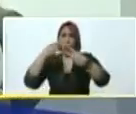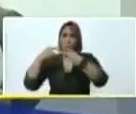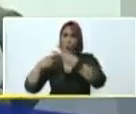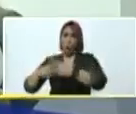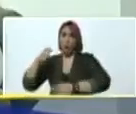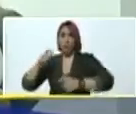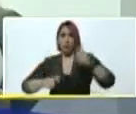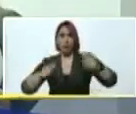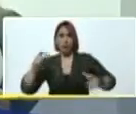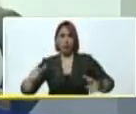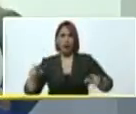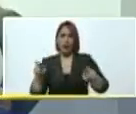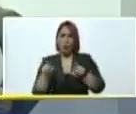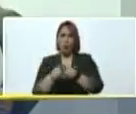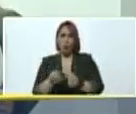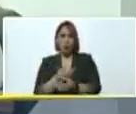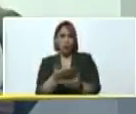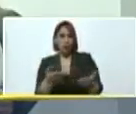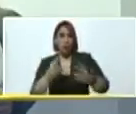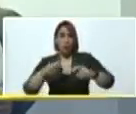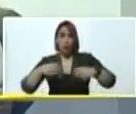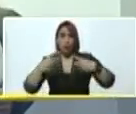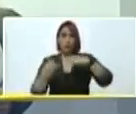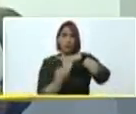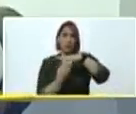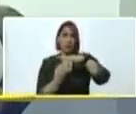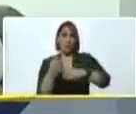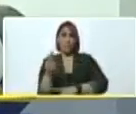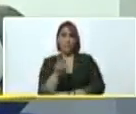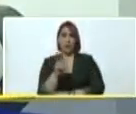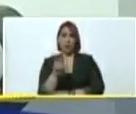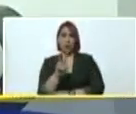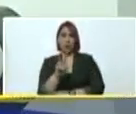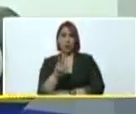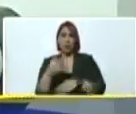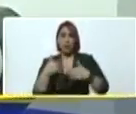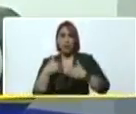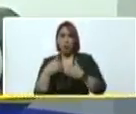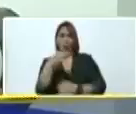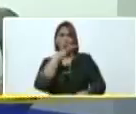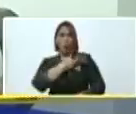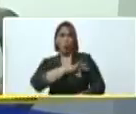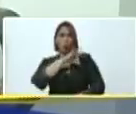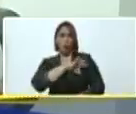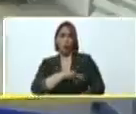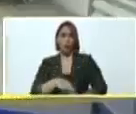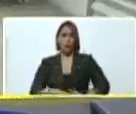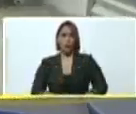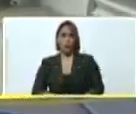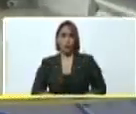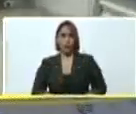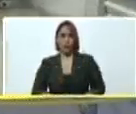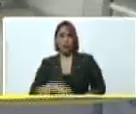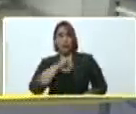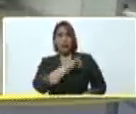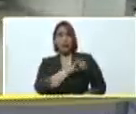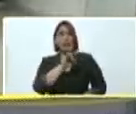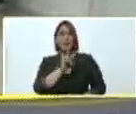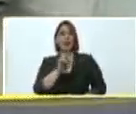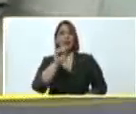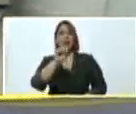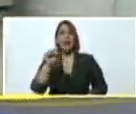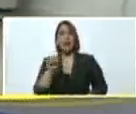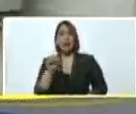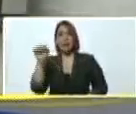Y así son ustedes. El nuevo Instituto Venezolano de Seguros Sociales, el IBSS.